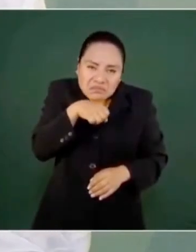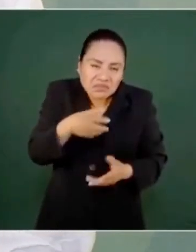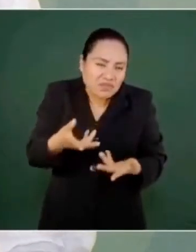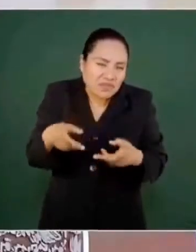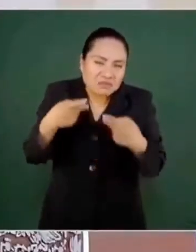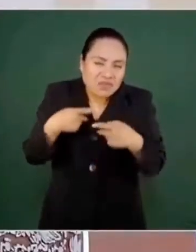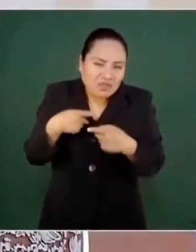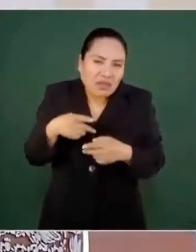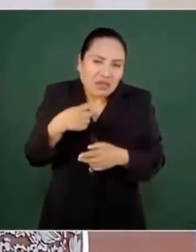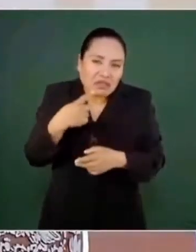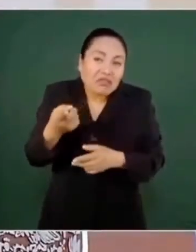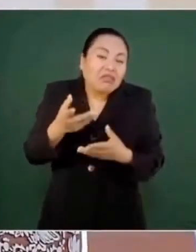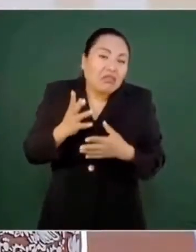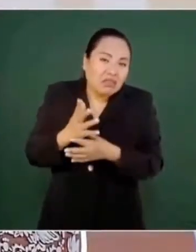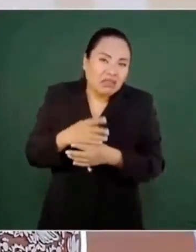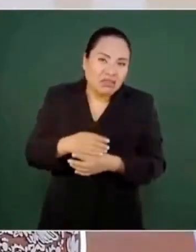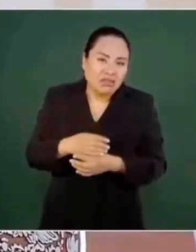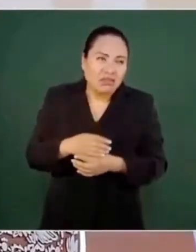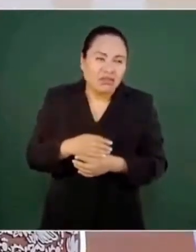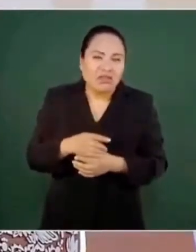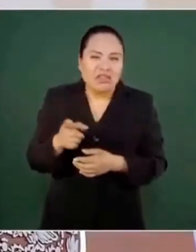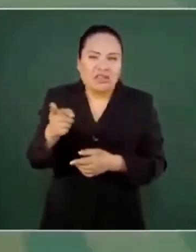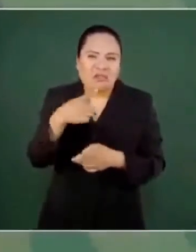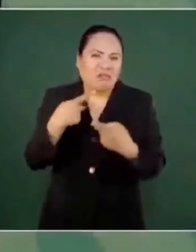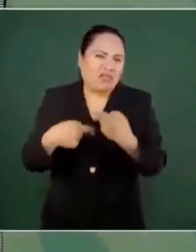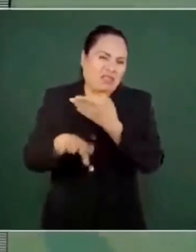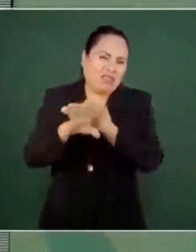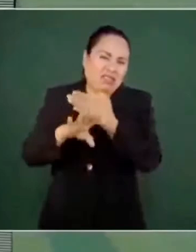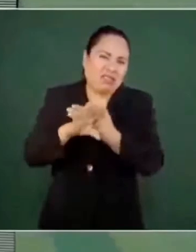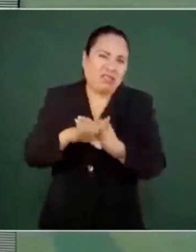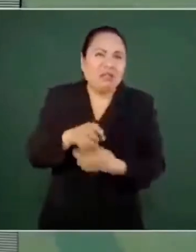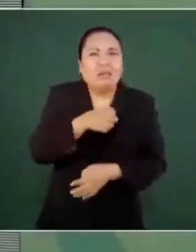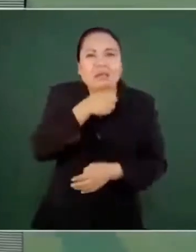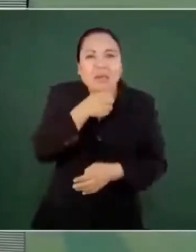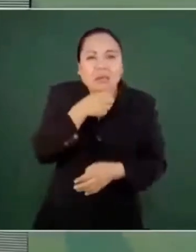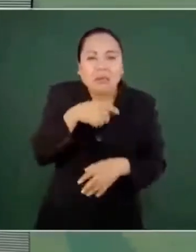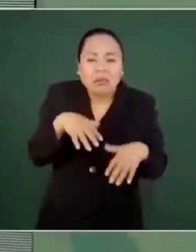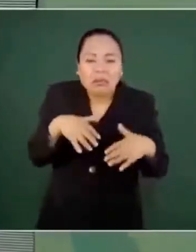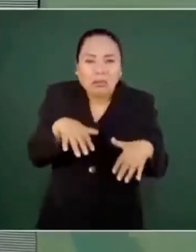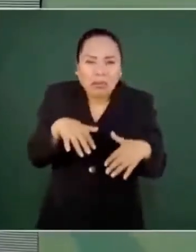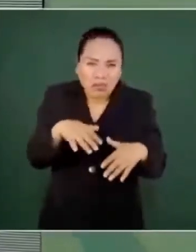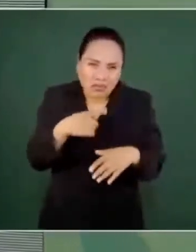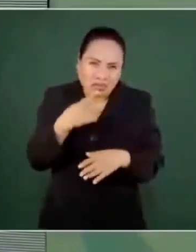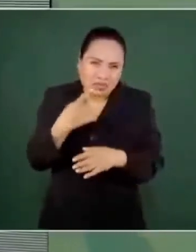adversarios, viejo huango, sí, sí, sí, sí,